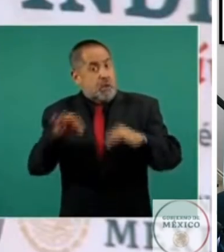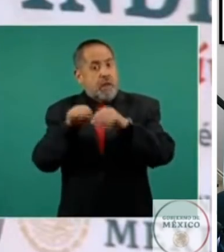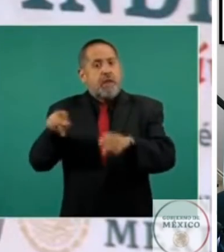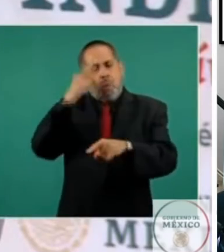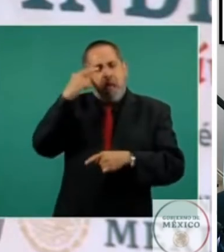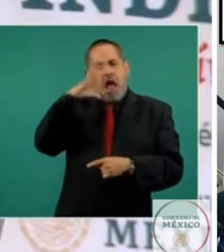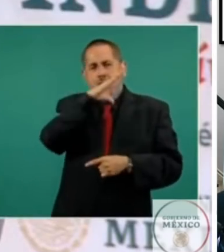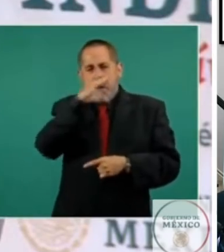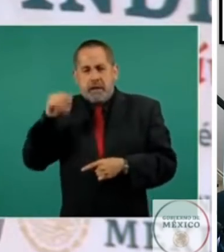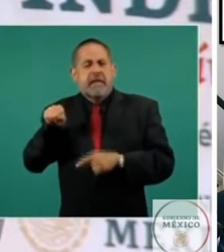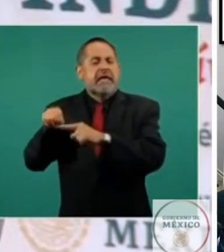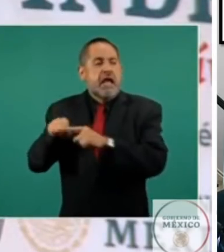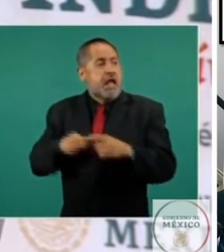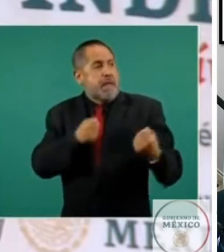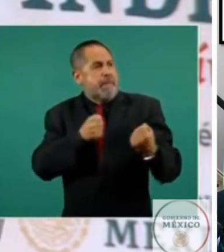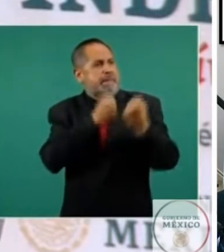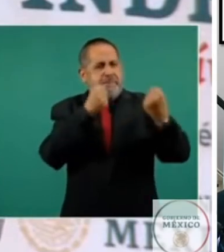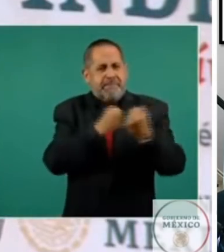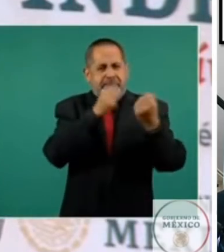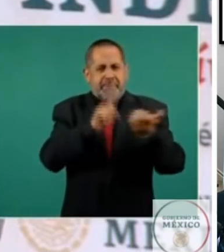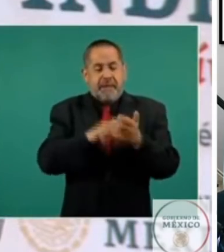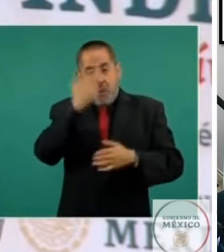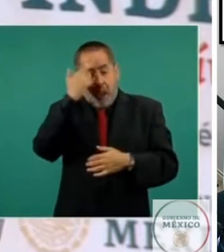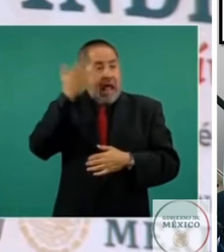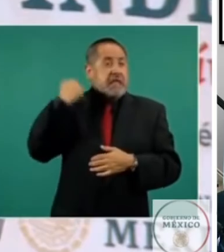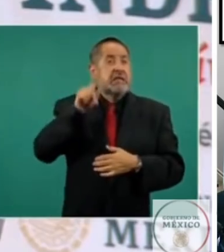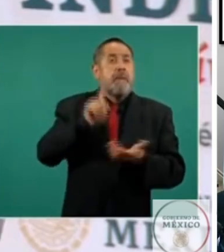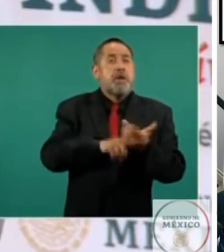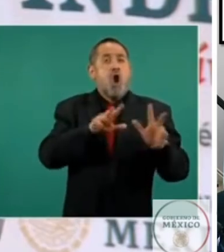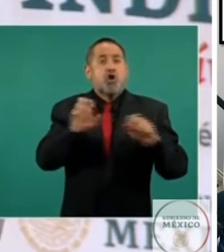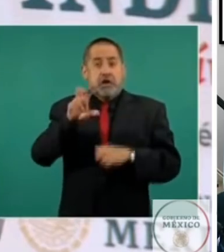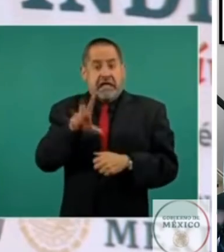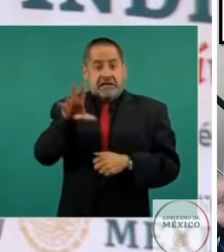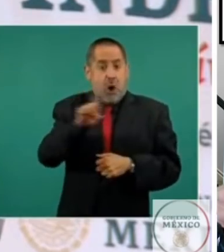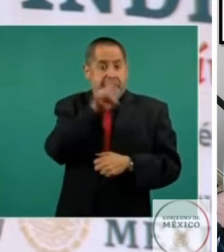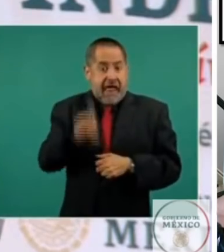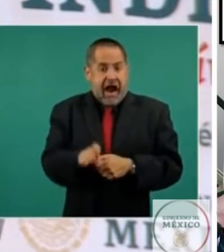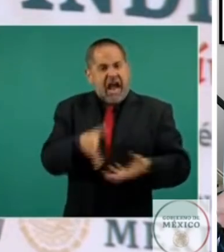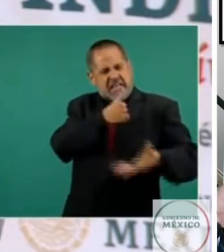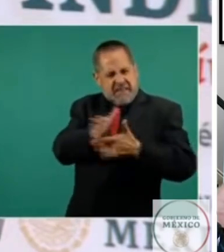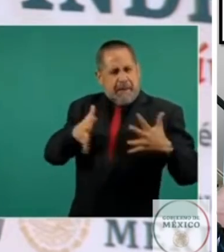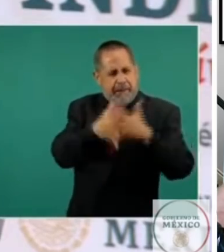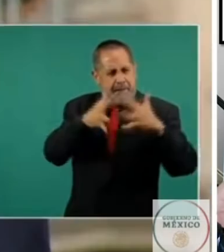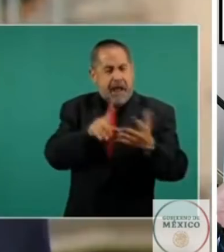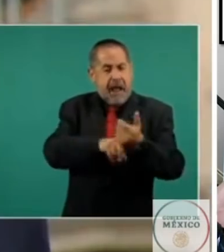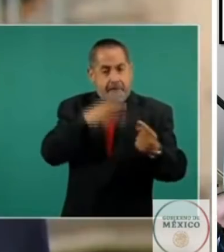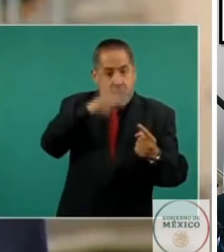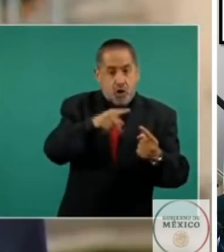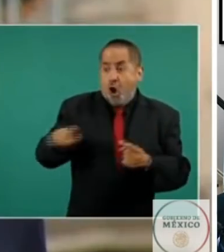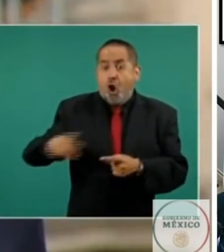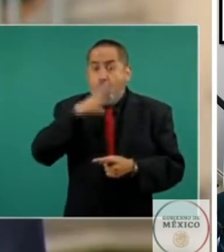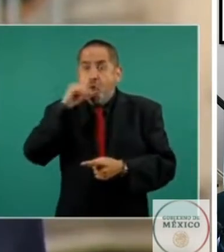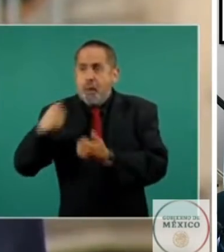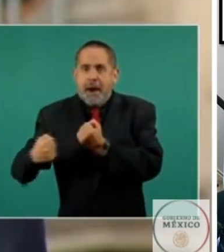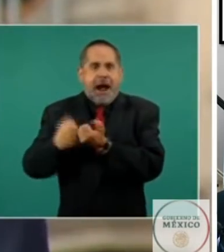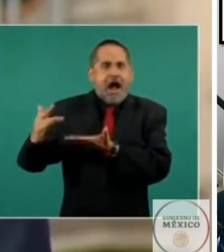enfrentamiento de México a las invasiones texanas en 1835-1836 y la invasión